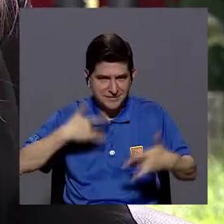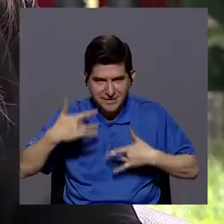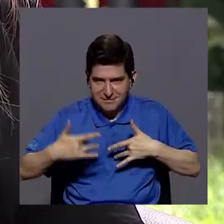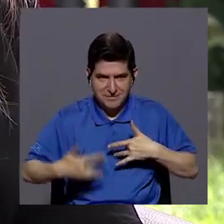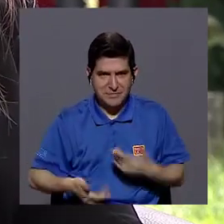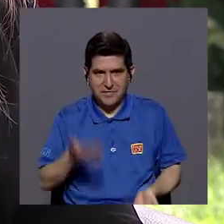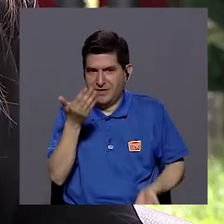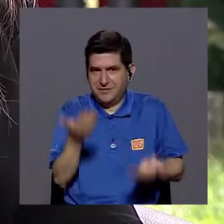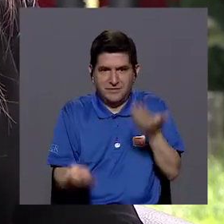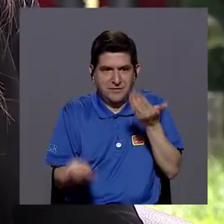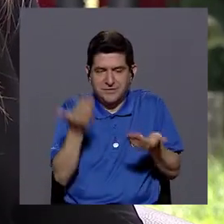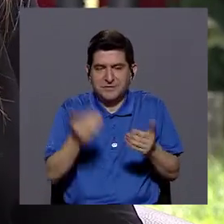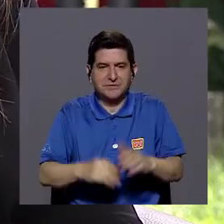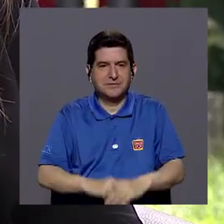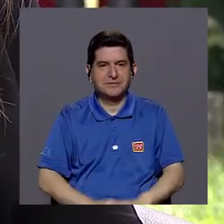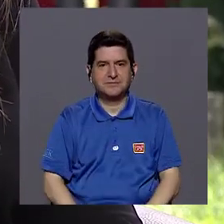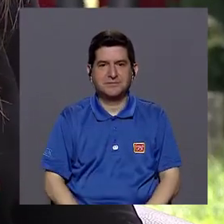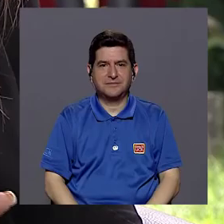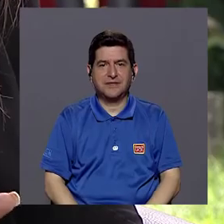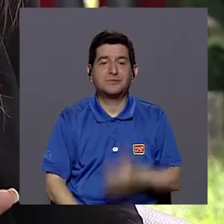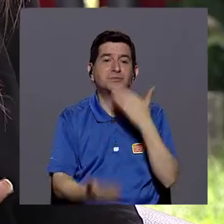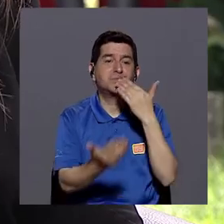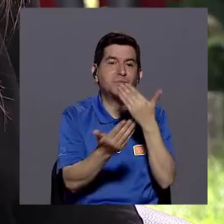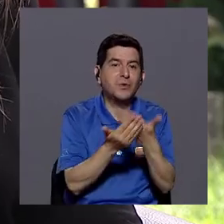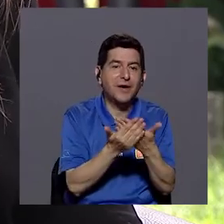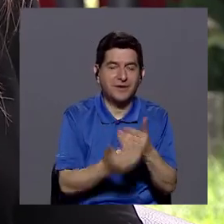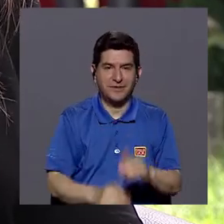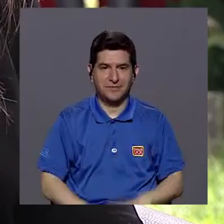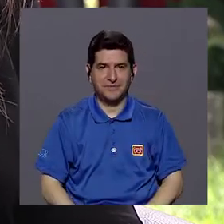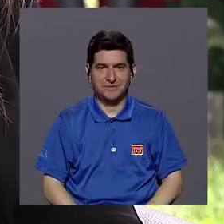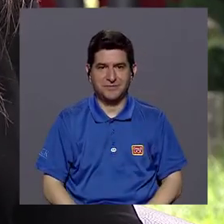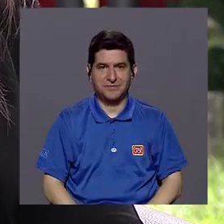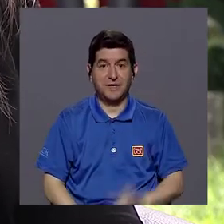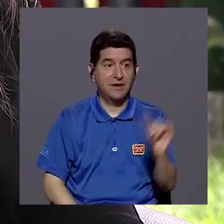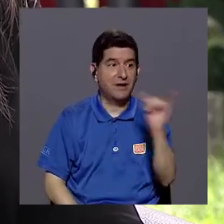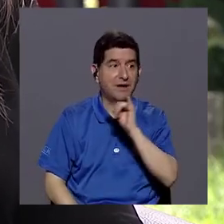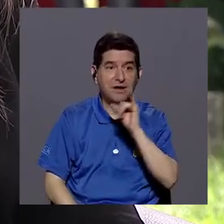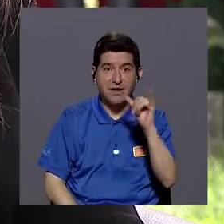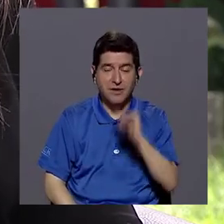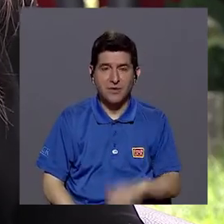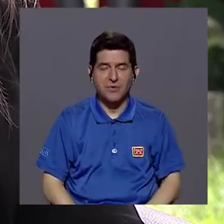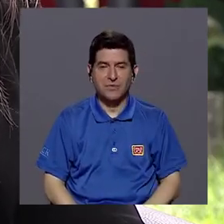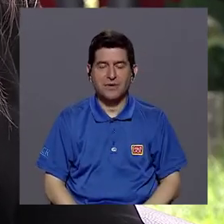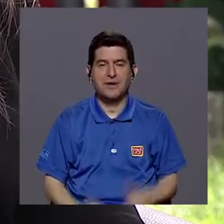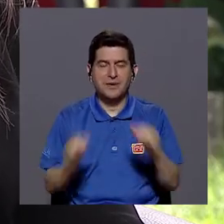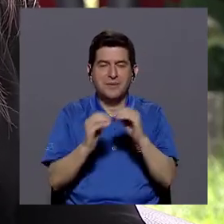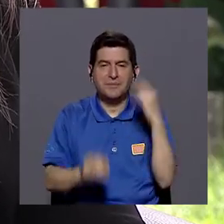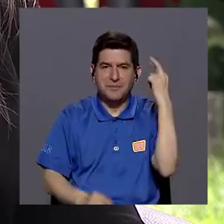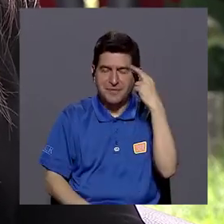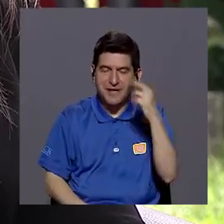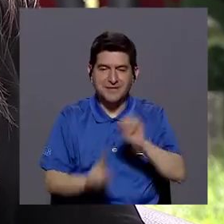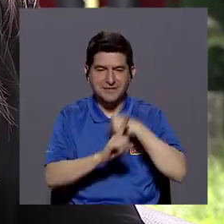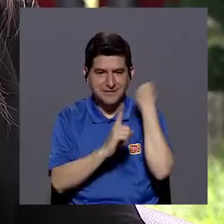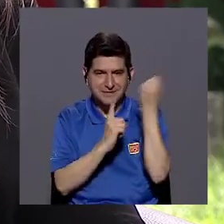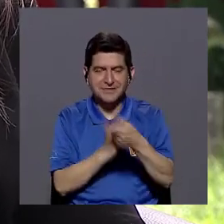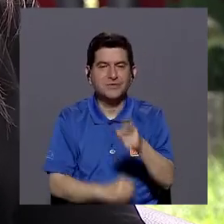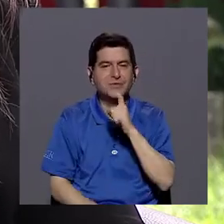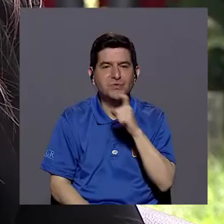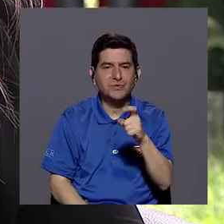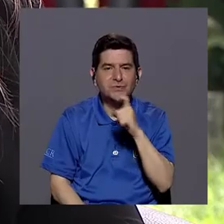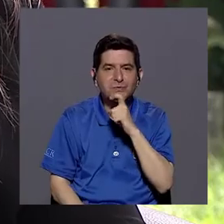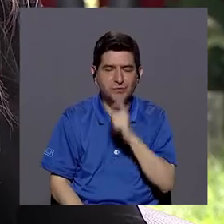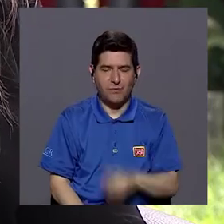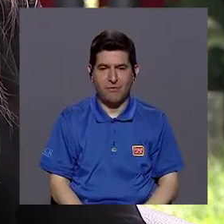muy buenos, a como también, todavía con mucha más razón, cuando son situaciones